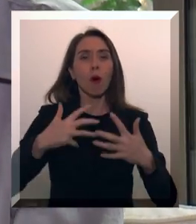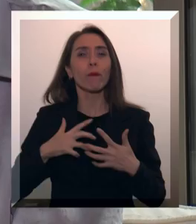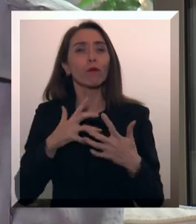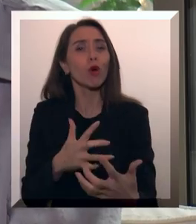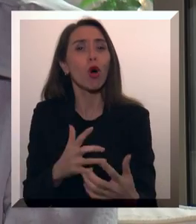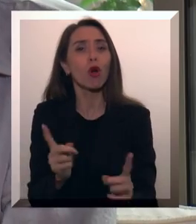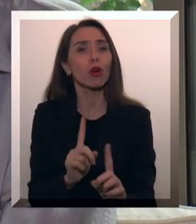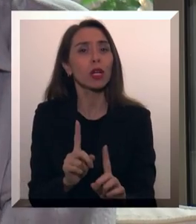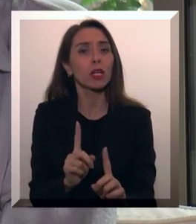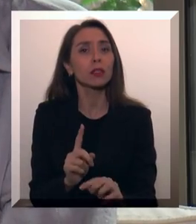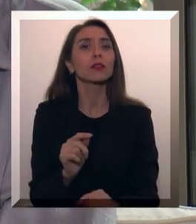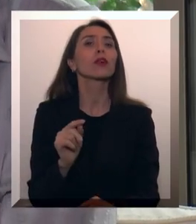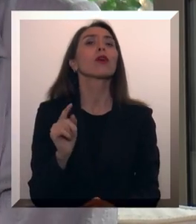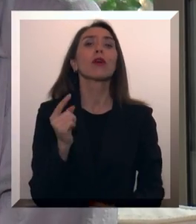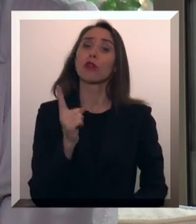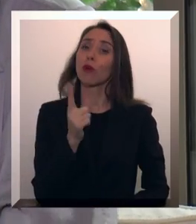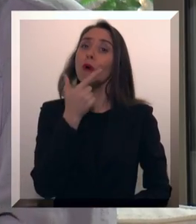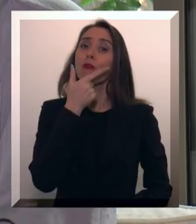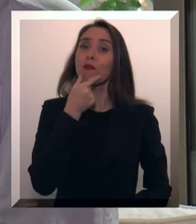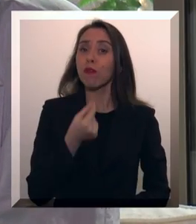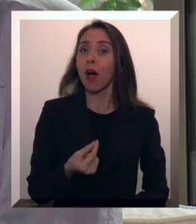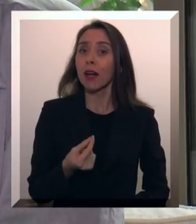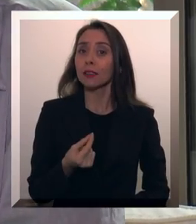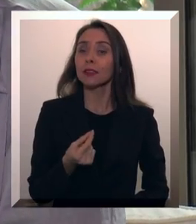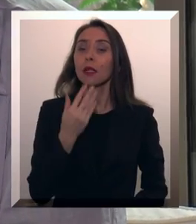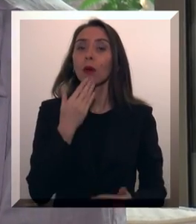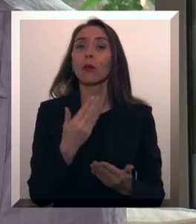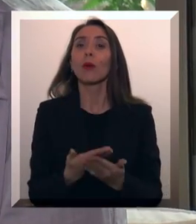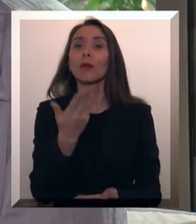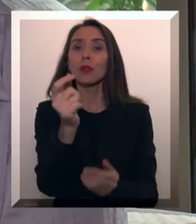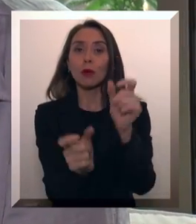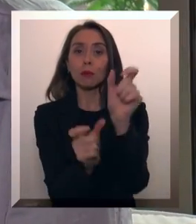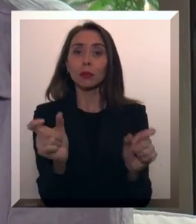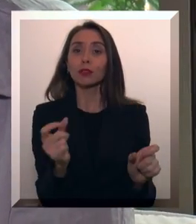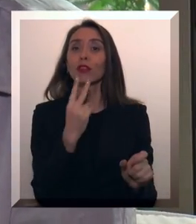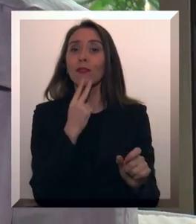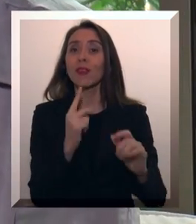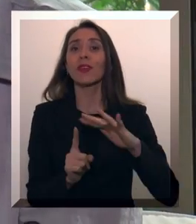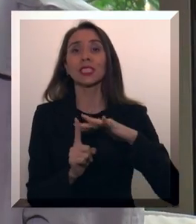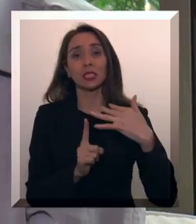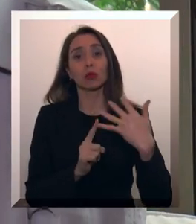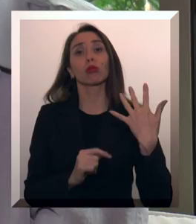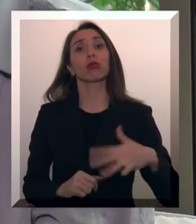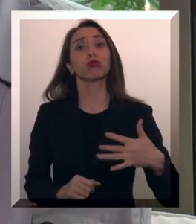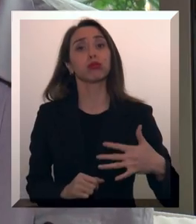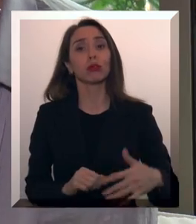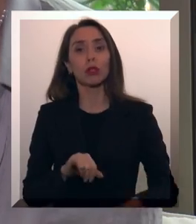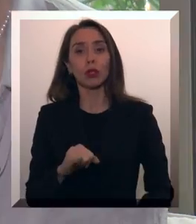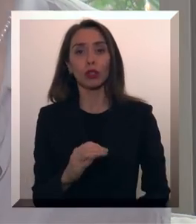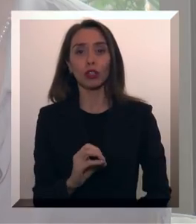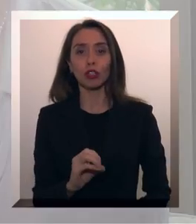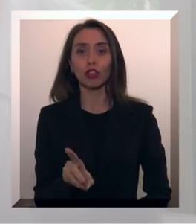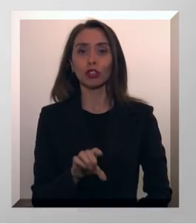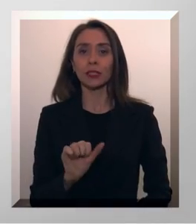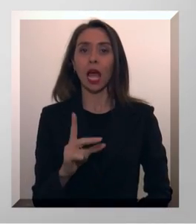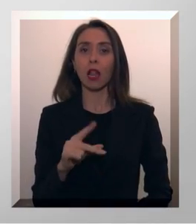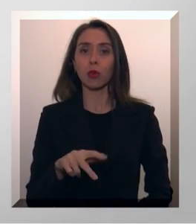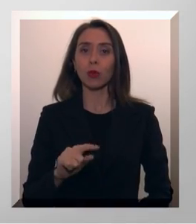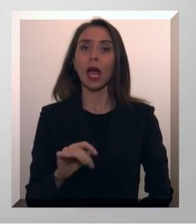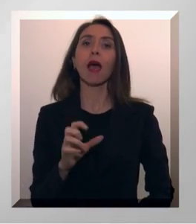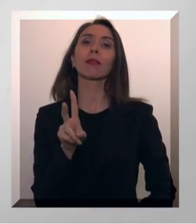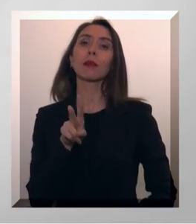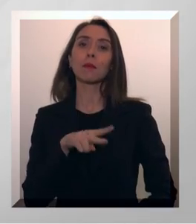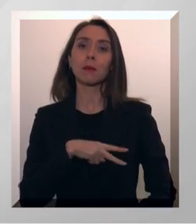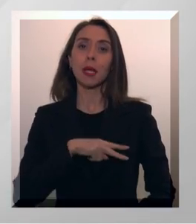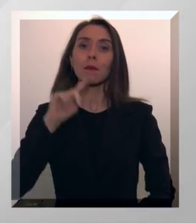violento, cosa que no es fácil cuando las personas están viviendo situaciones extremas. José Aldunate,